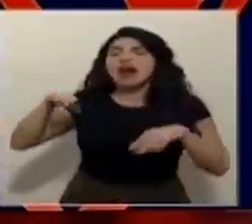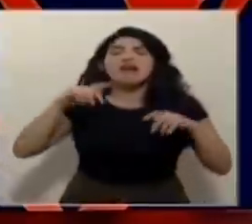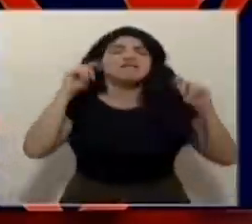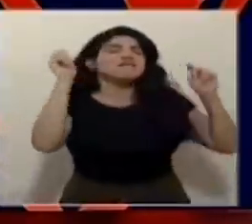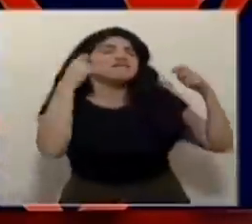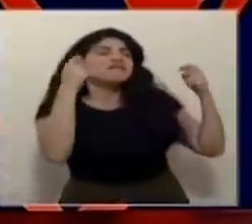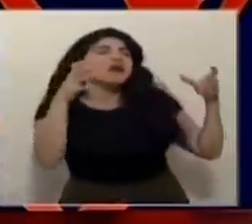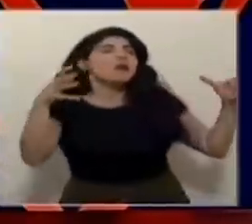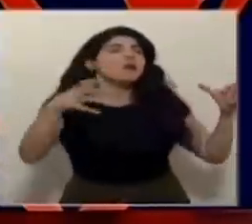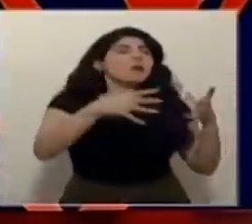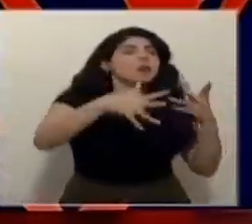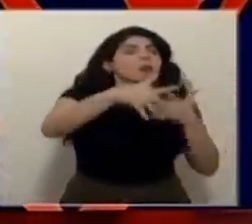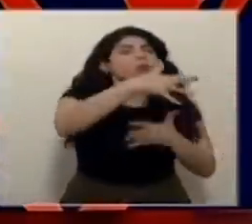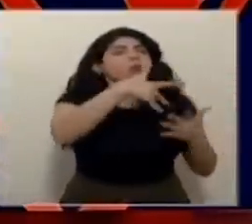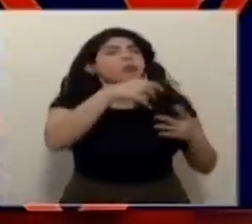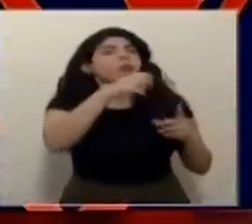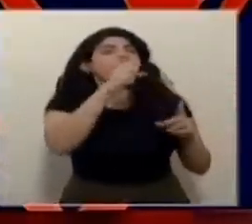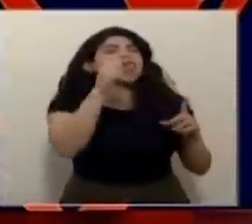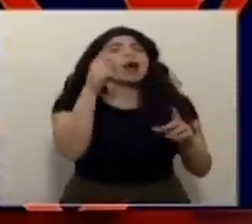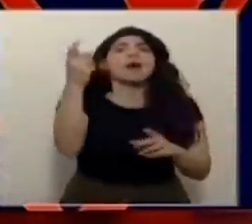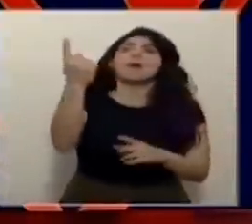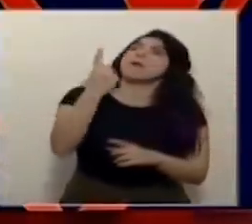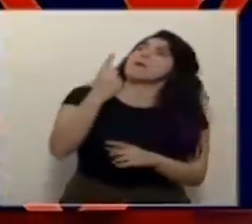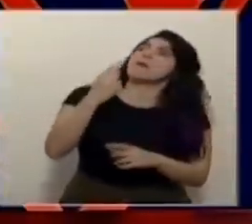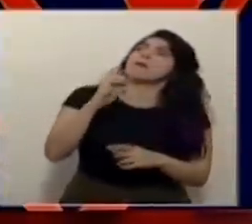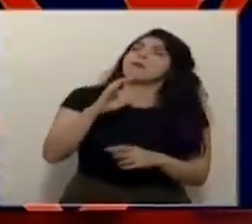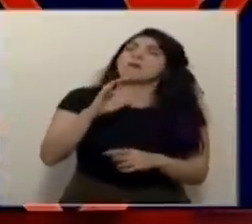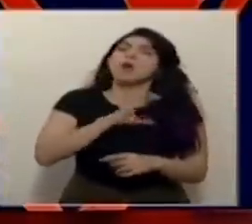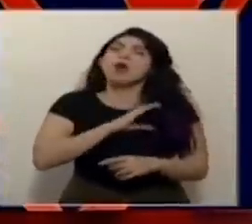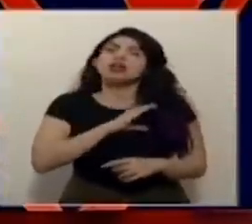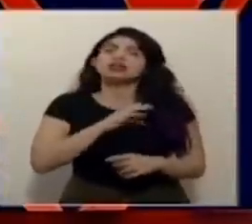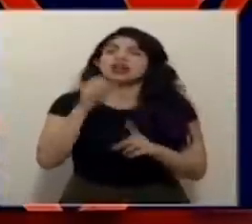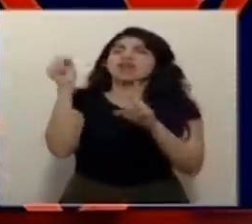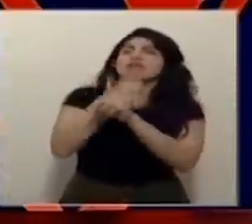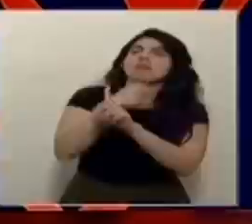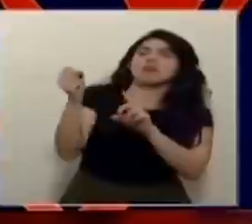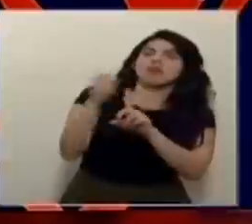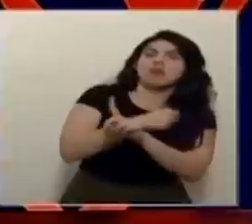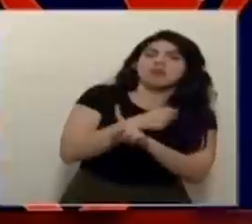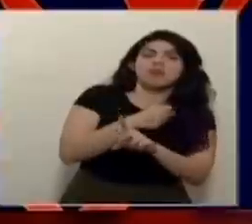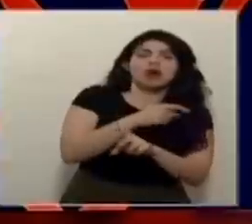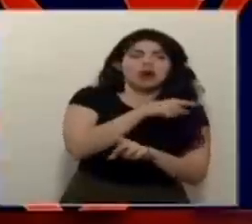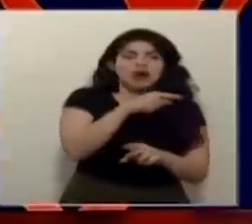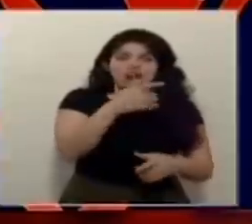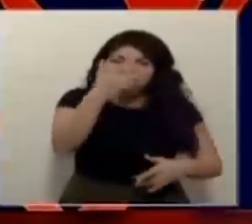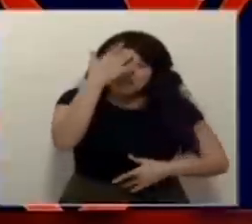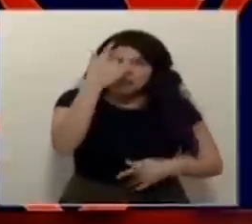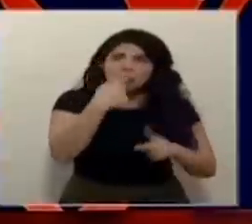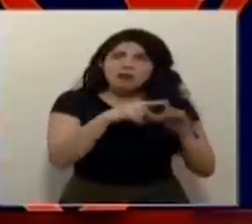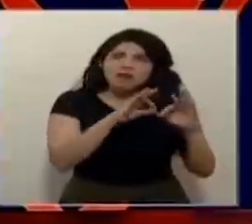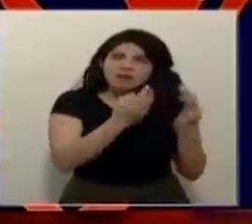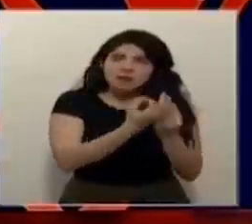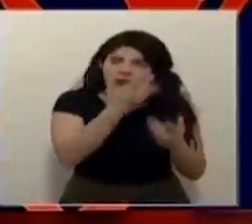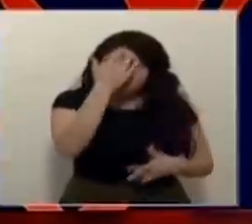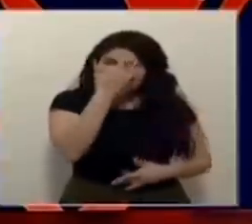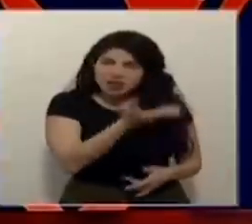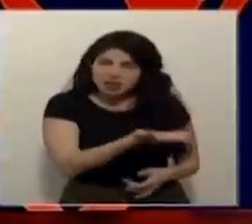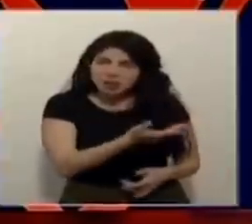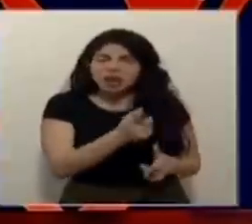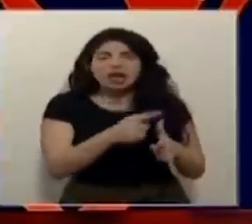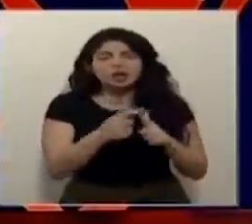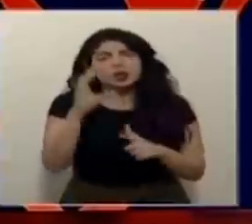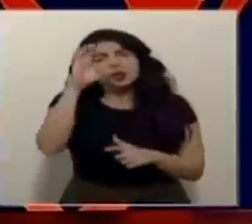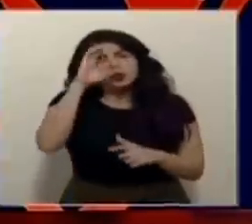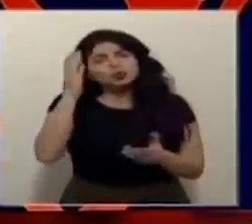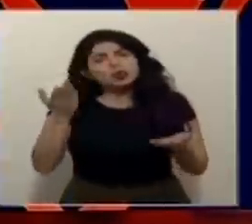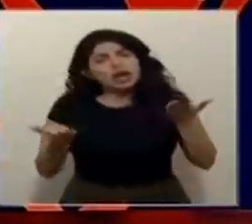fiestas terminen agrediendo al personal de salud o a la fuerza pública y terminen enfermándose y enfermando a sus familiares por eso tenemos que buscar